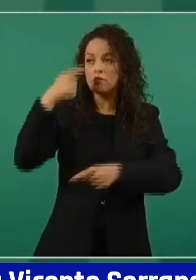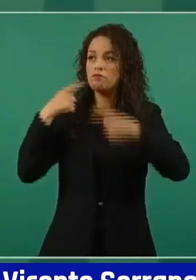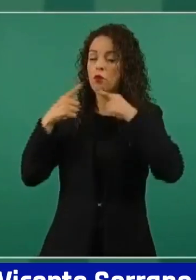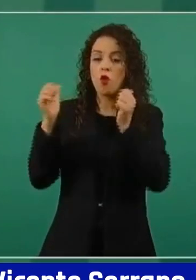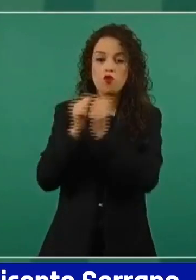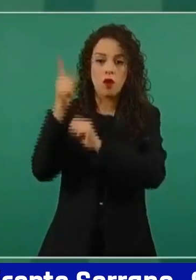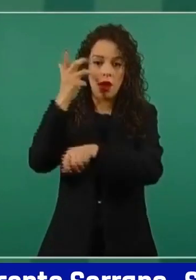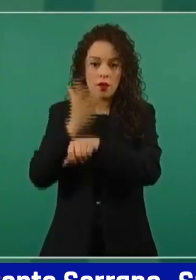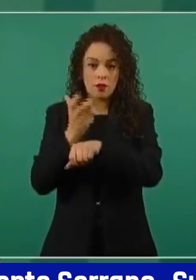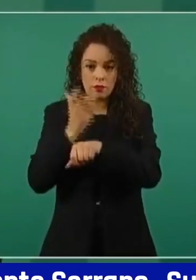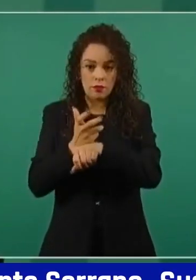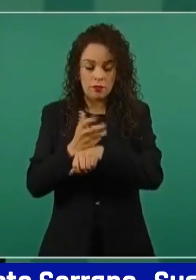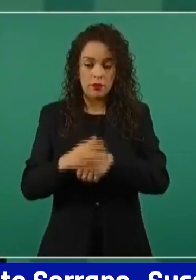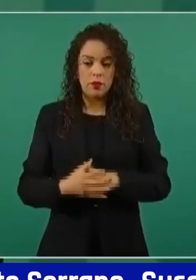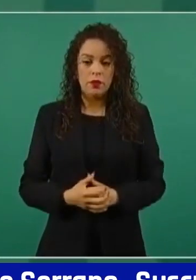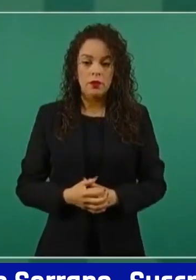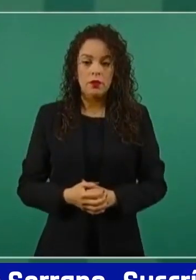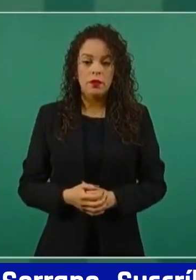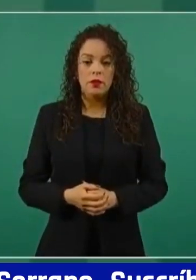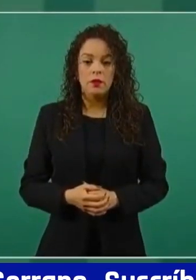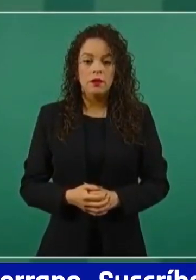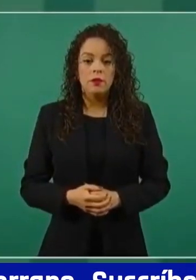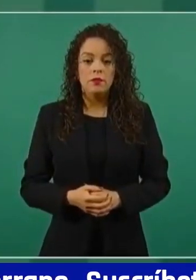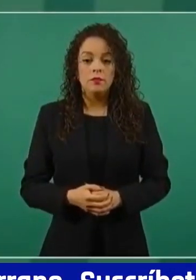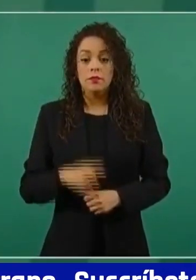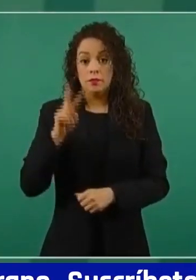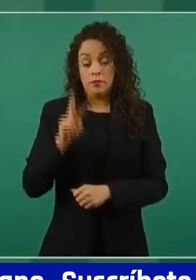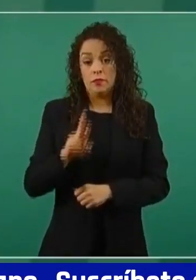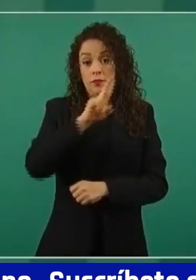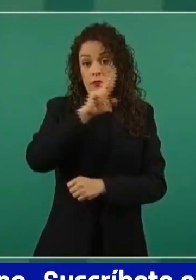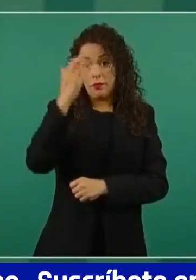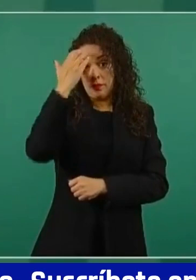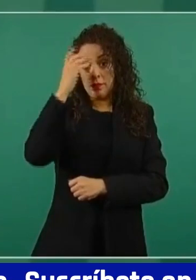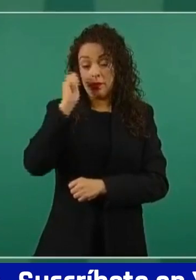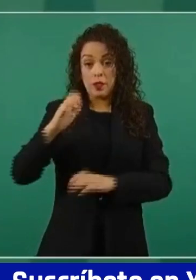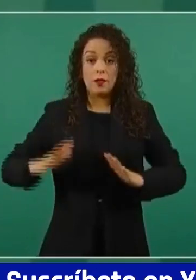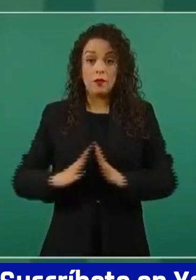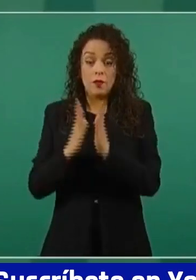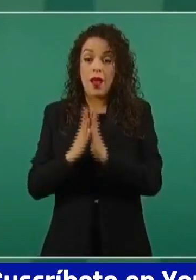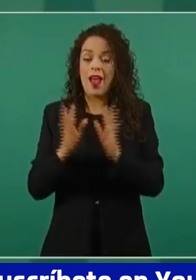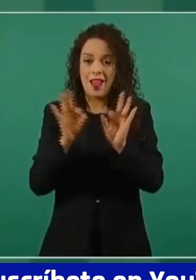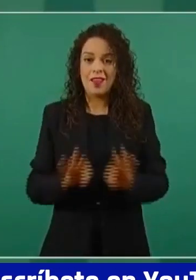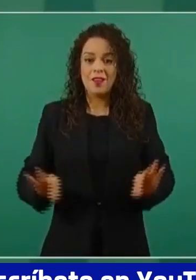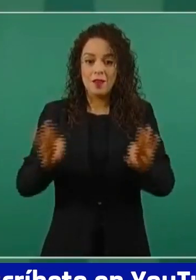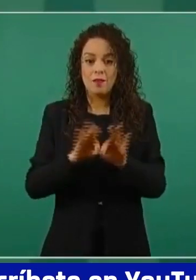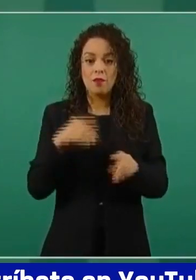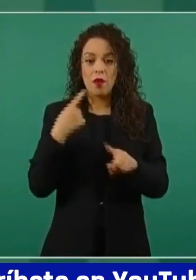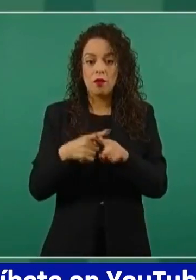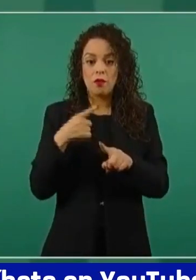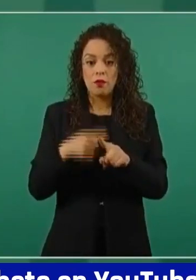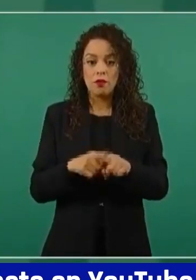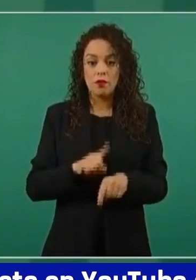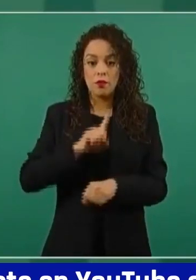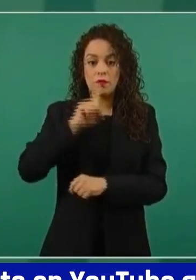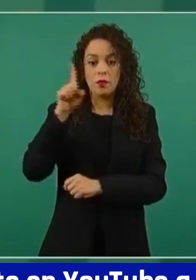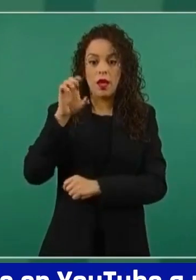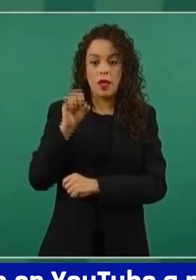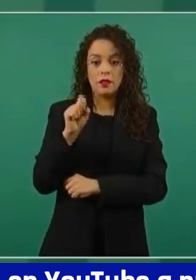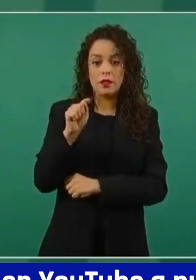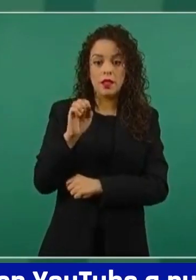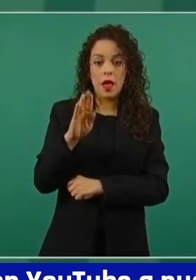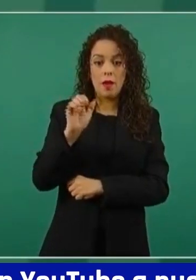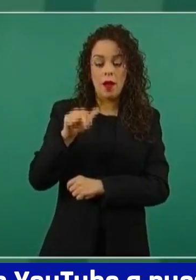es lo que vamos a hacer operativo. En ello debo reconocer, participó de manera muy importante nuestro embajador en Washington, Esteban Motsuma,